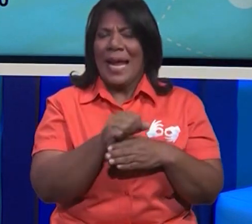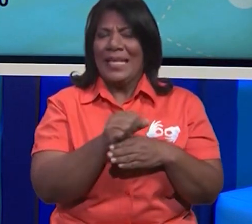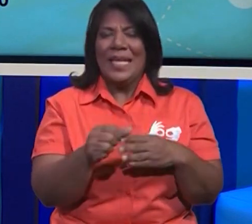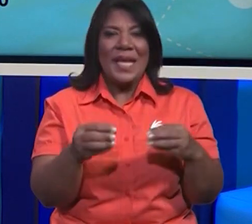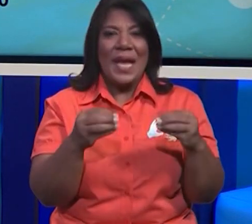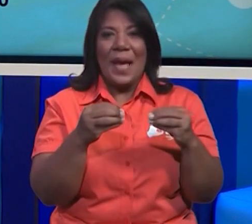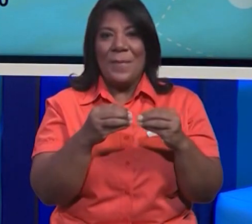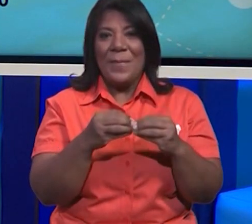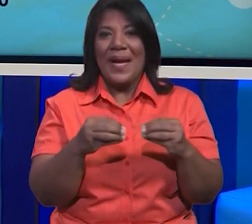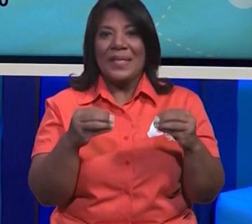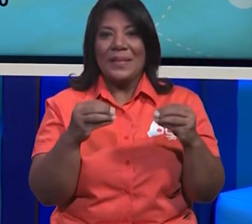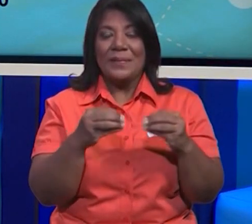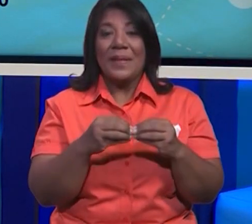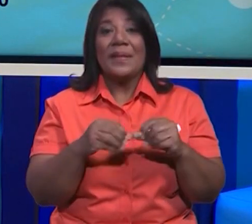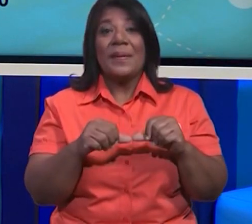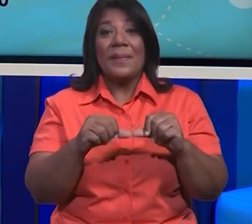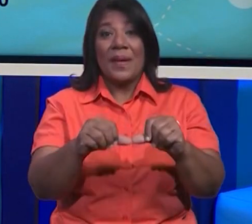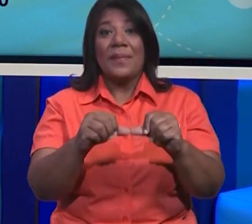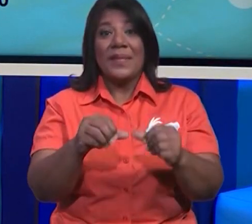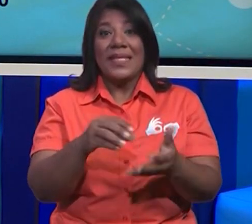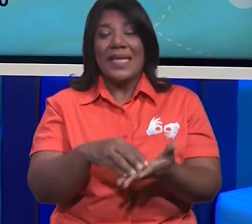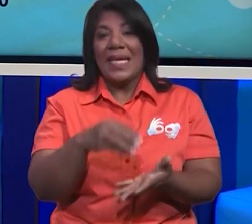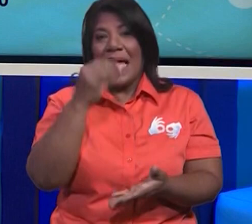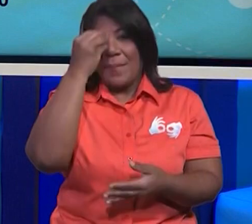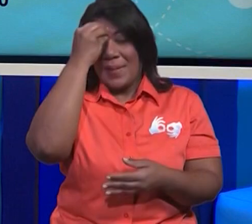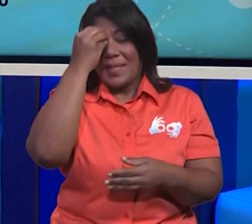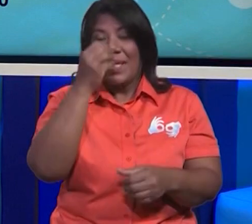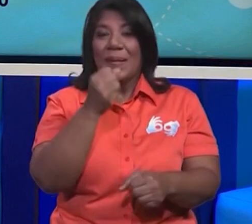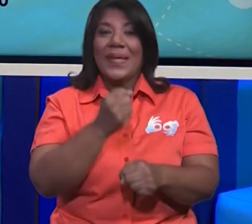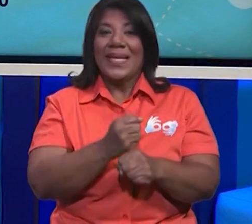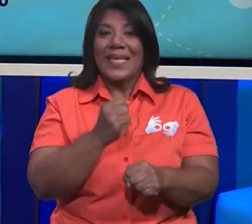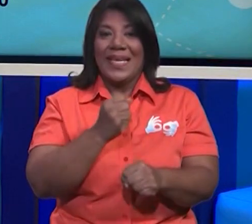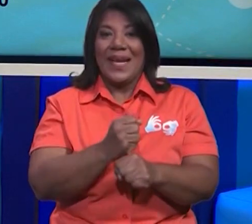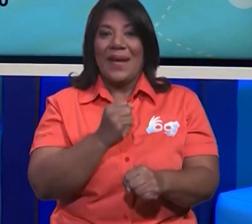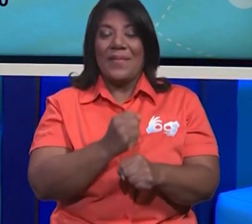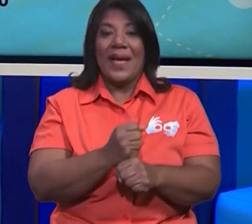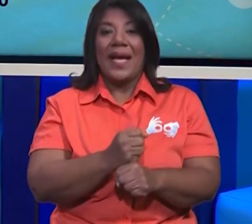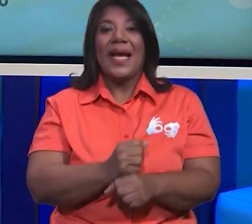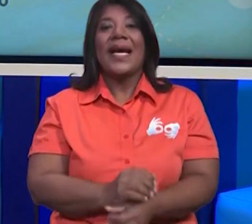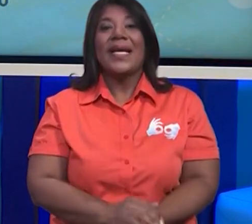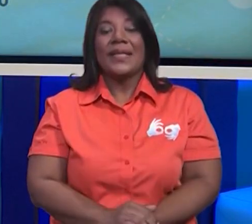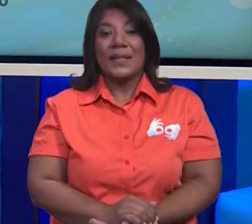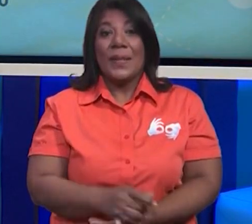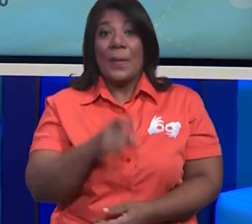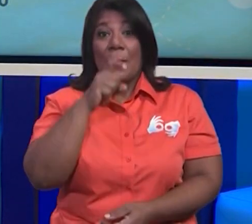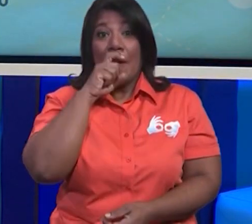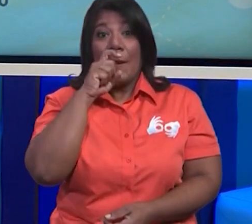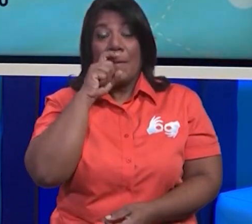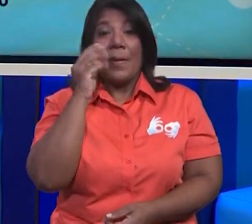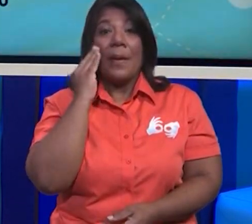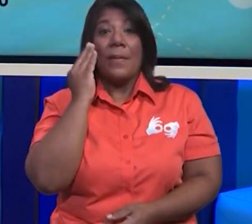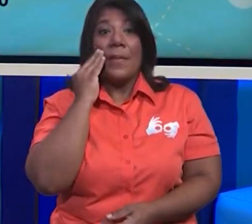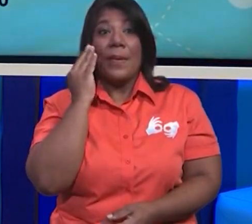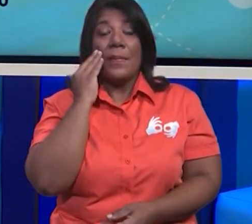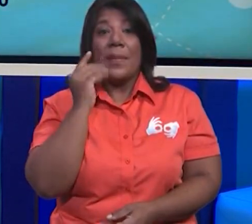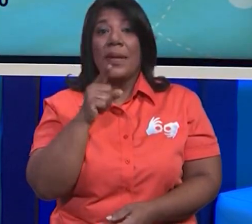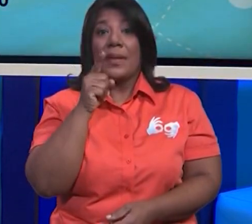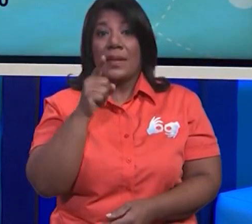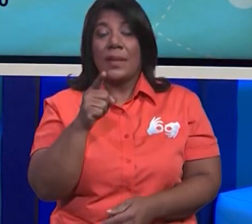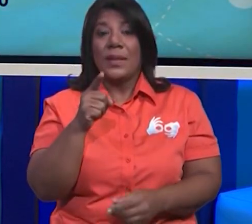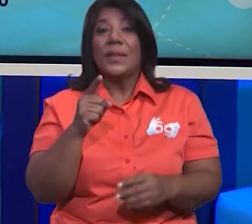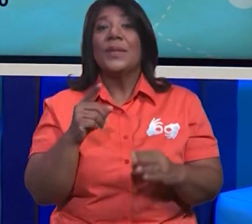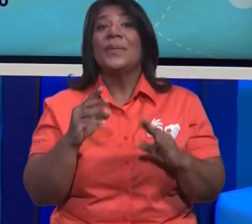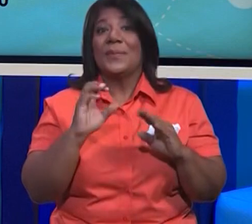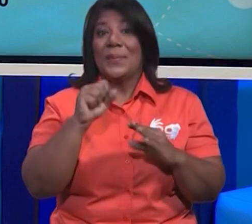Así que, chicos, vamos a seguir aprendiendo. Vamos a seguir trabajando. Vamos a borrar, mamá, papá, tu trabajo, ¿verdad? En casa,